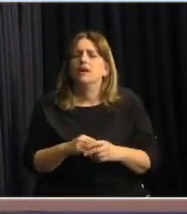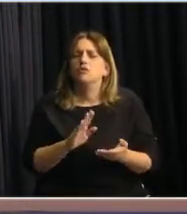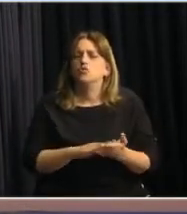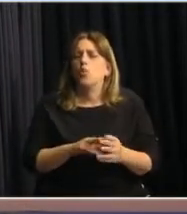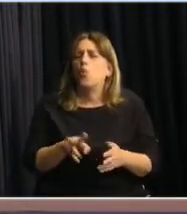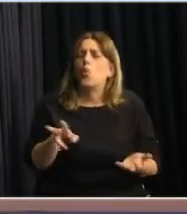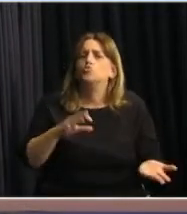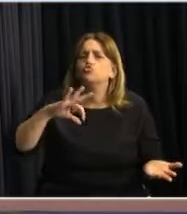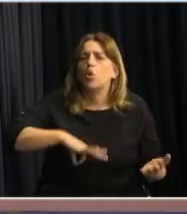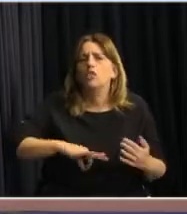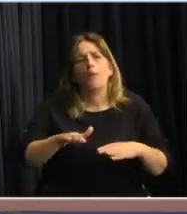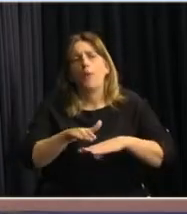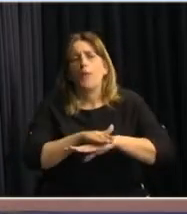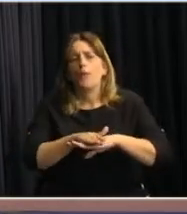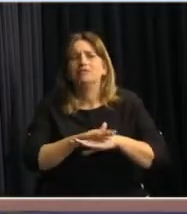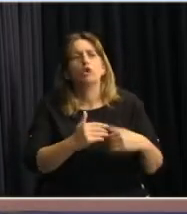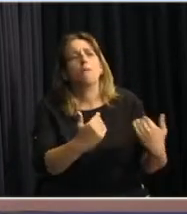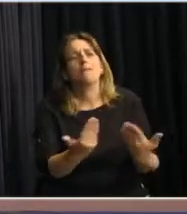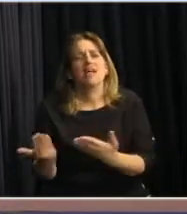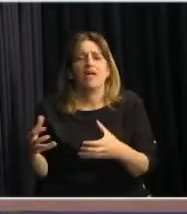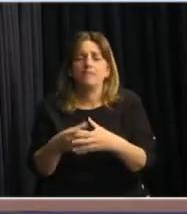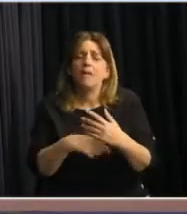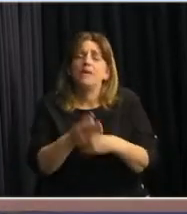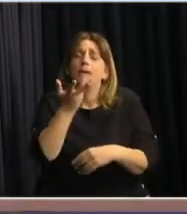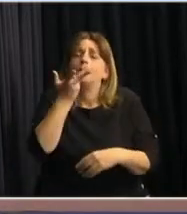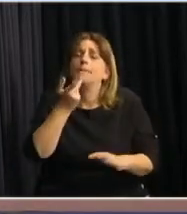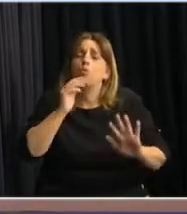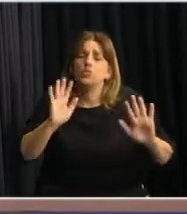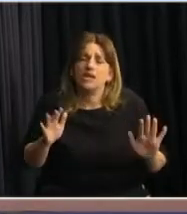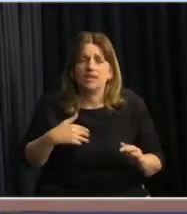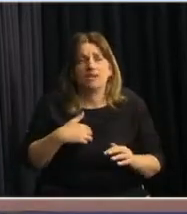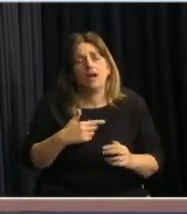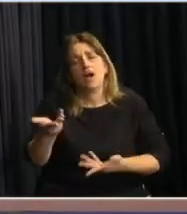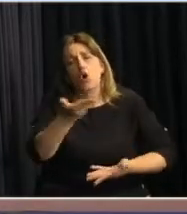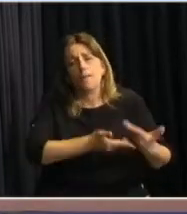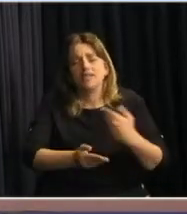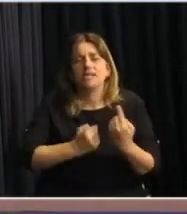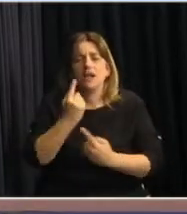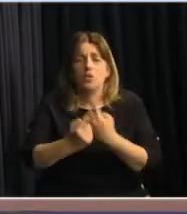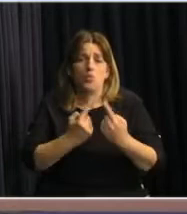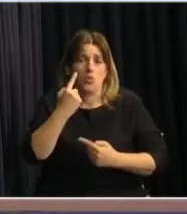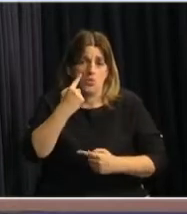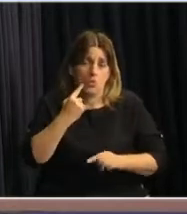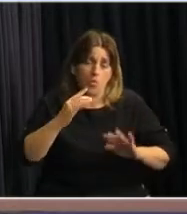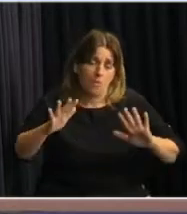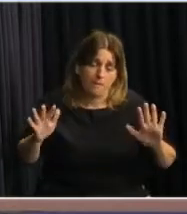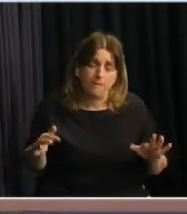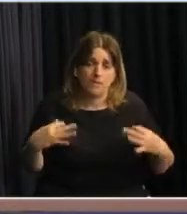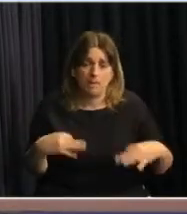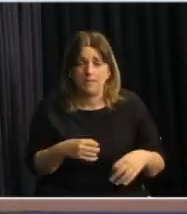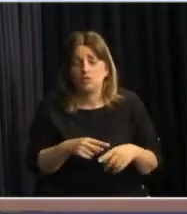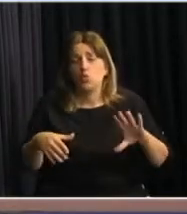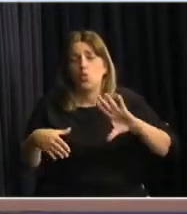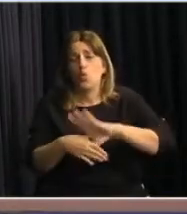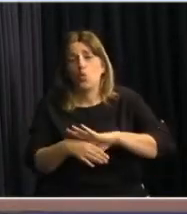básica, si se está pensando. Y ahí me gustaría compartir algunas cifras con ustedes, que me gustaría que también el Ministro